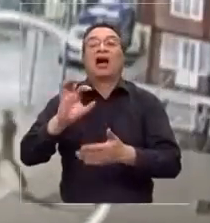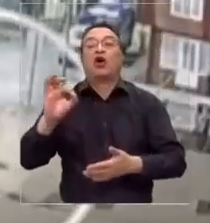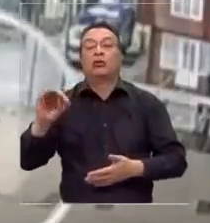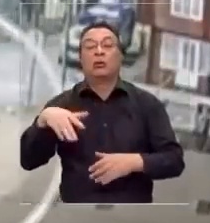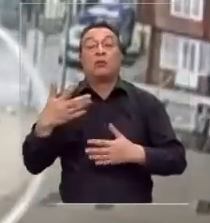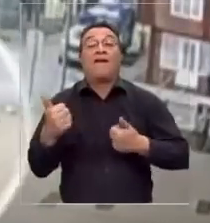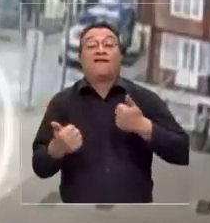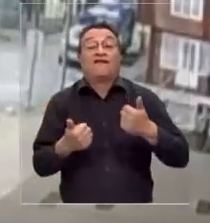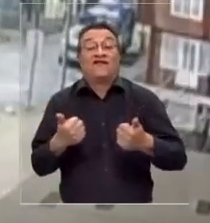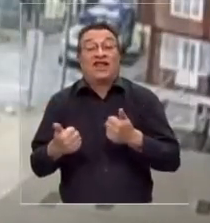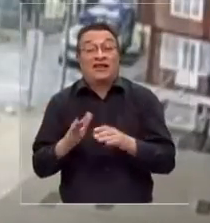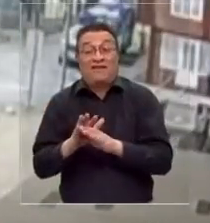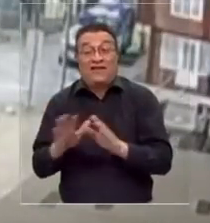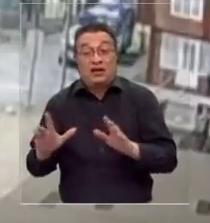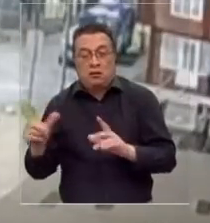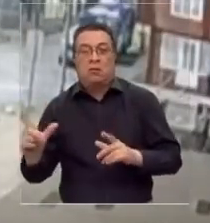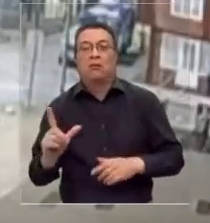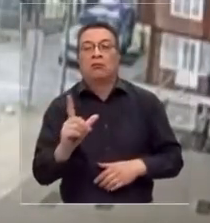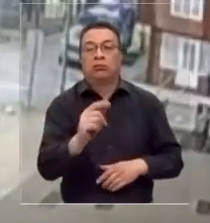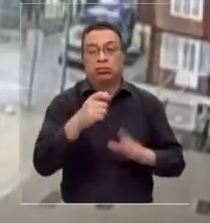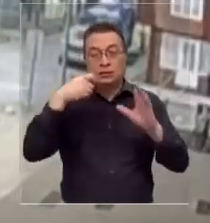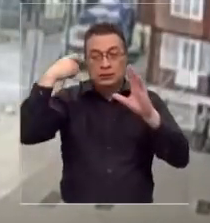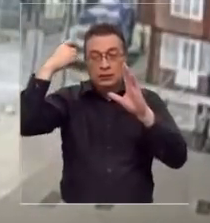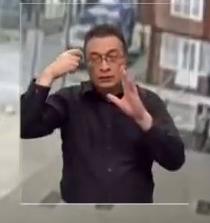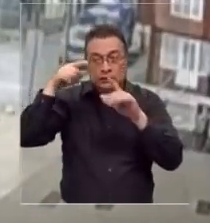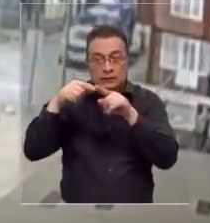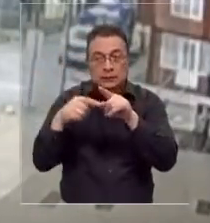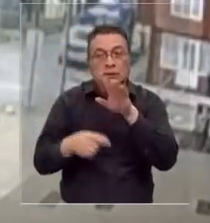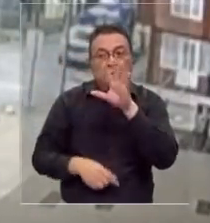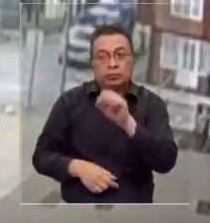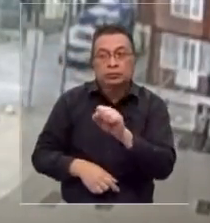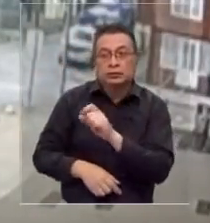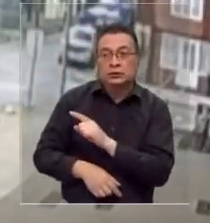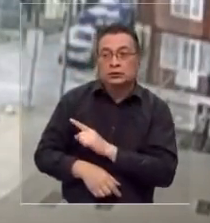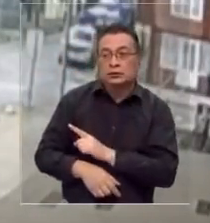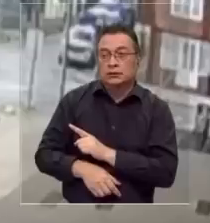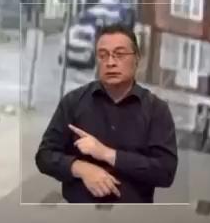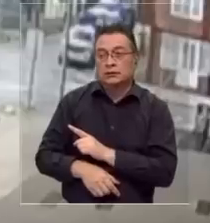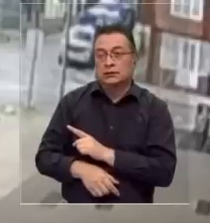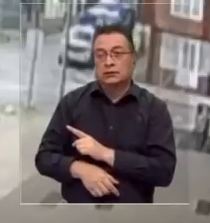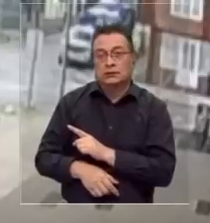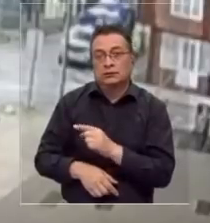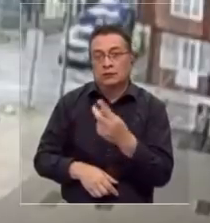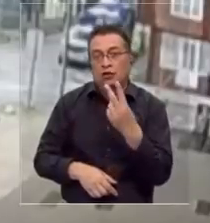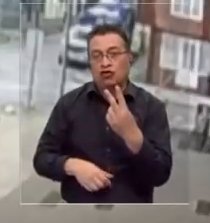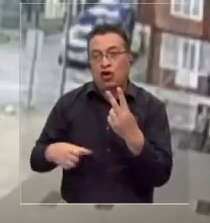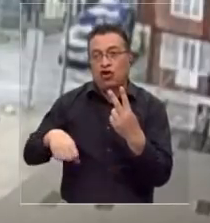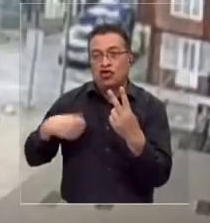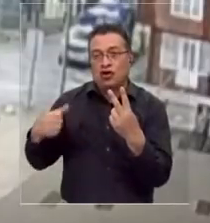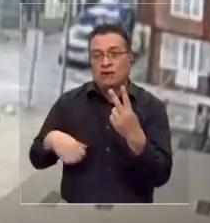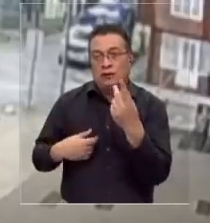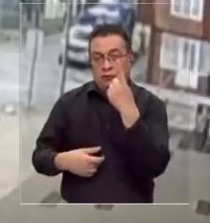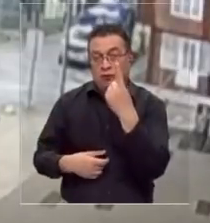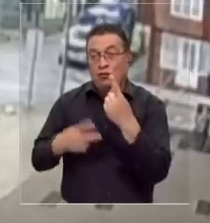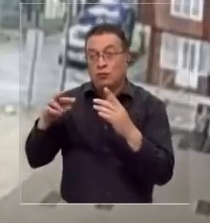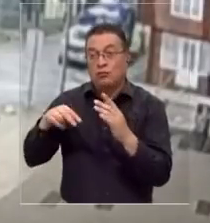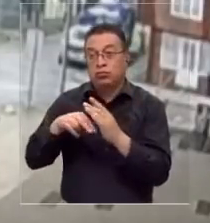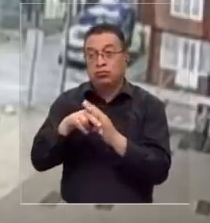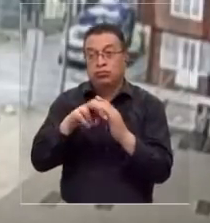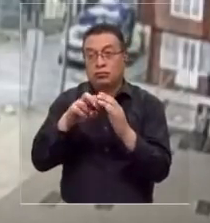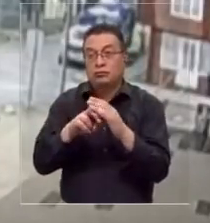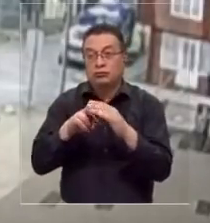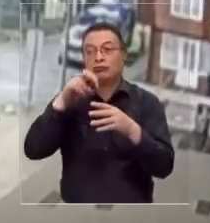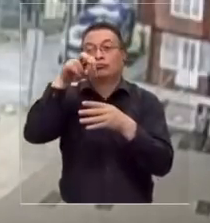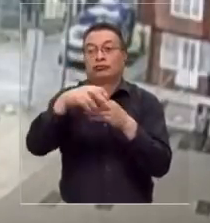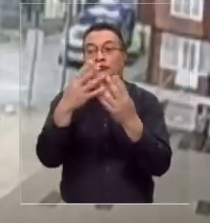realizada en la Plaza del Pueblo. Las cámaras de seguridad del lugar registraron el ingreso de dos jóvenes. El primero lo hace saltando la